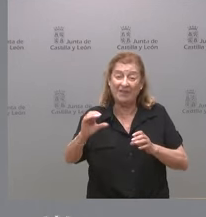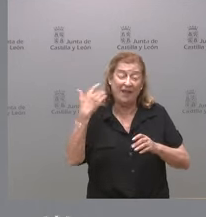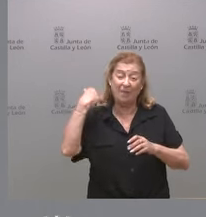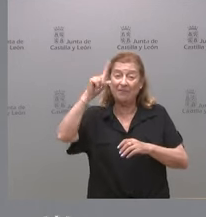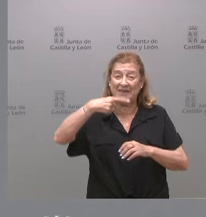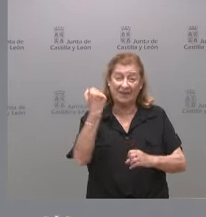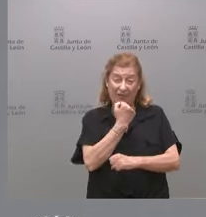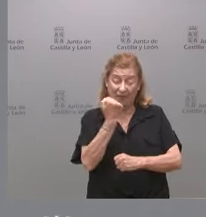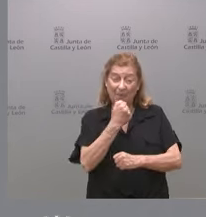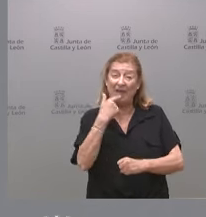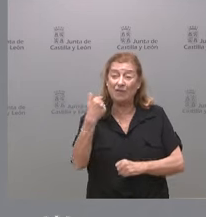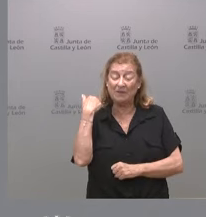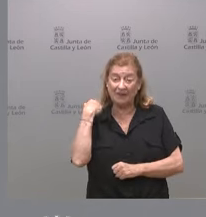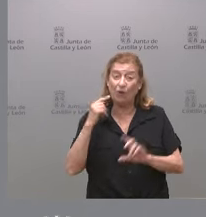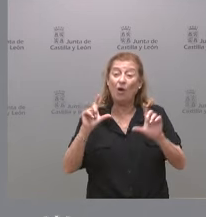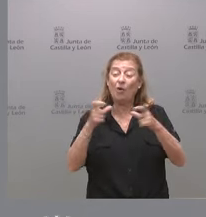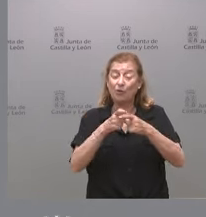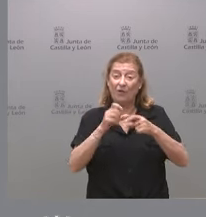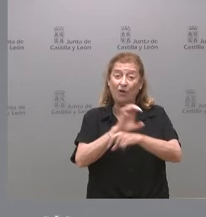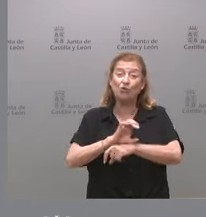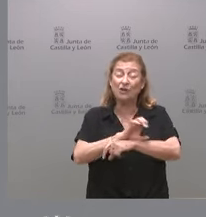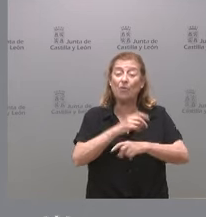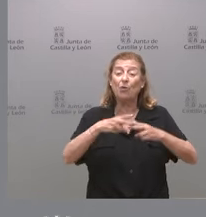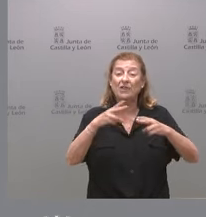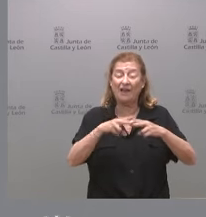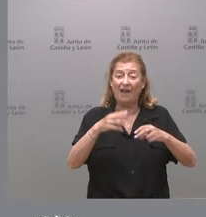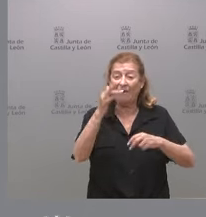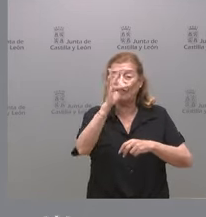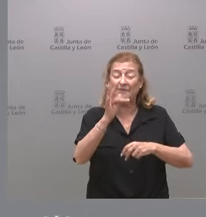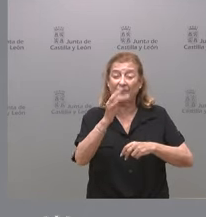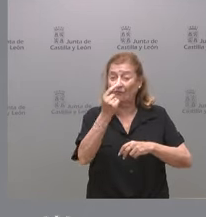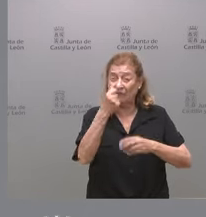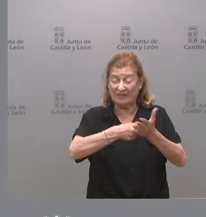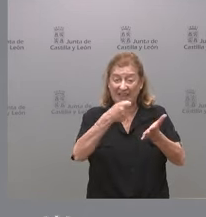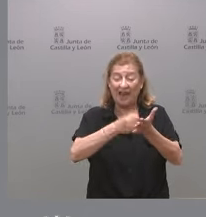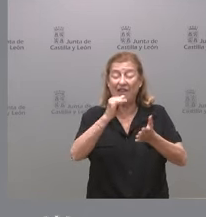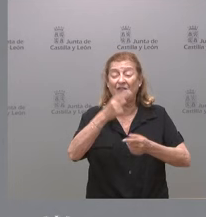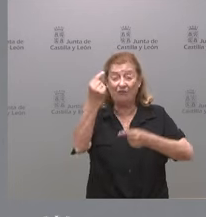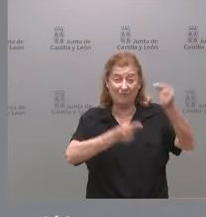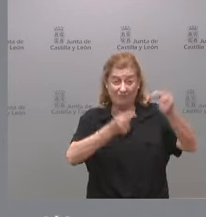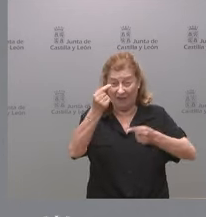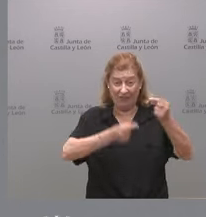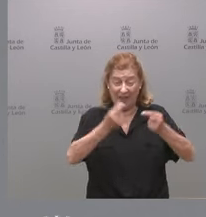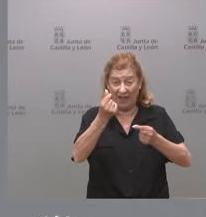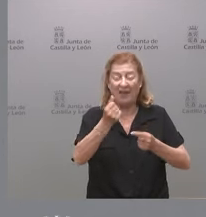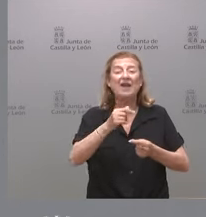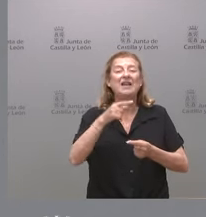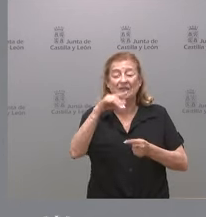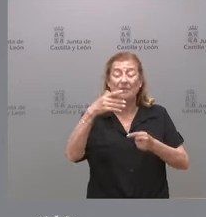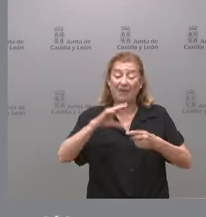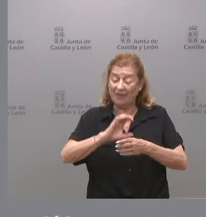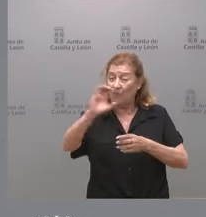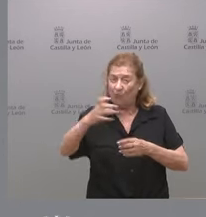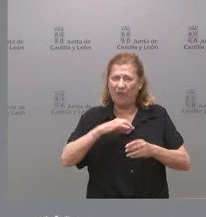la reunión del Consejo de Política Fiscal y Financiera que estas entregas a cuenta se podría haber tramitado mucho antes